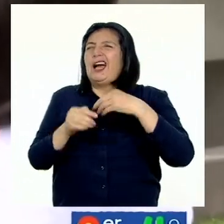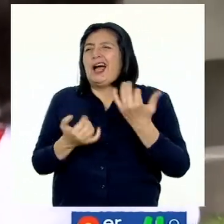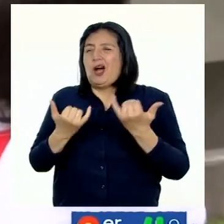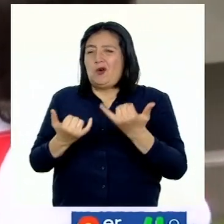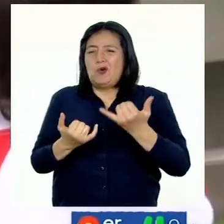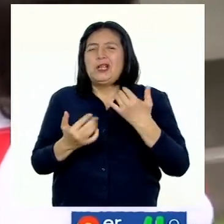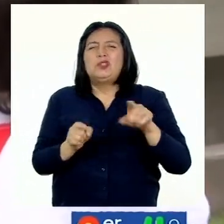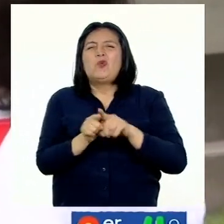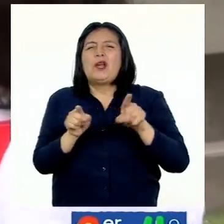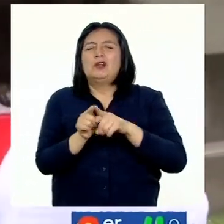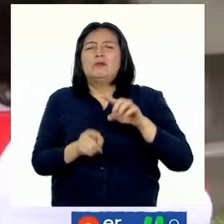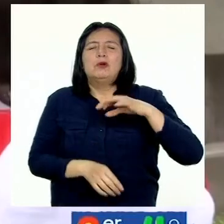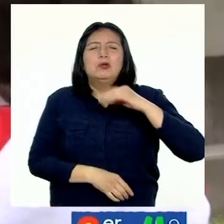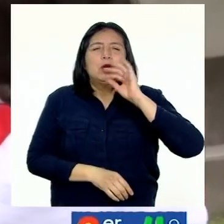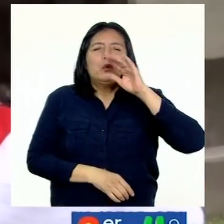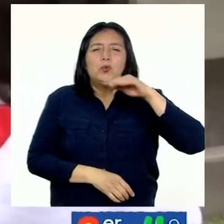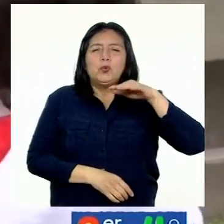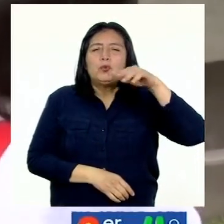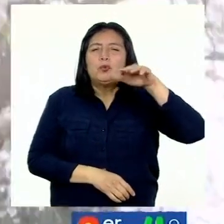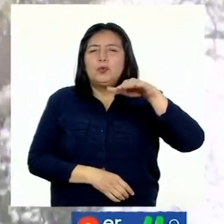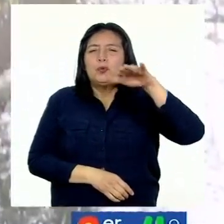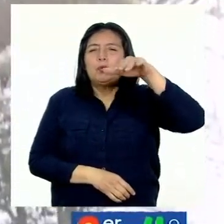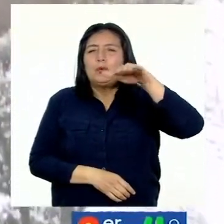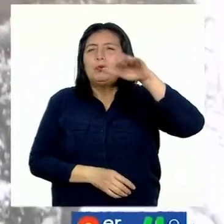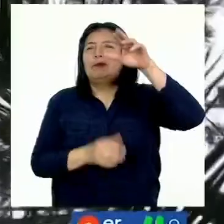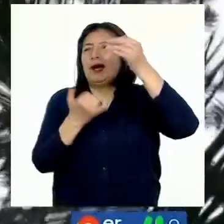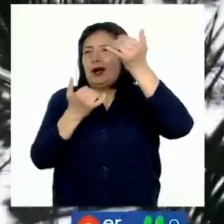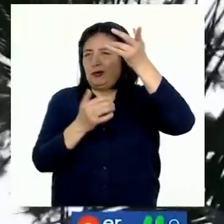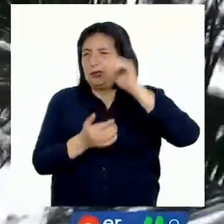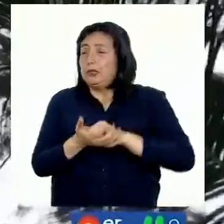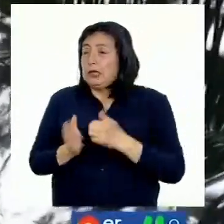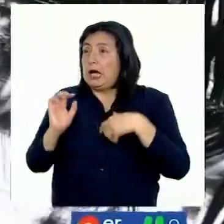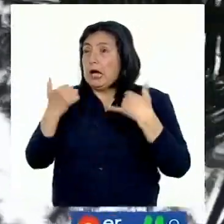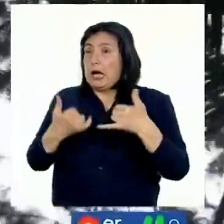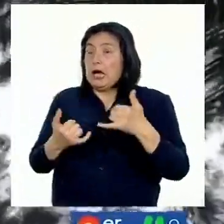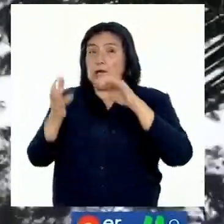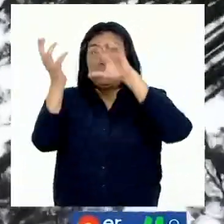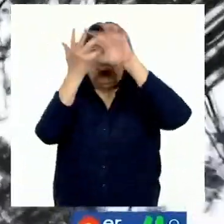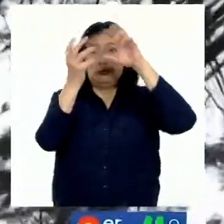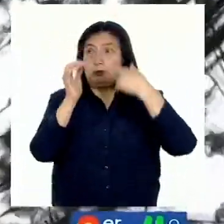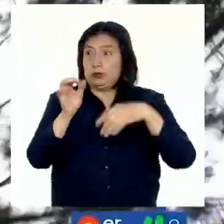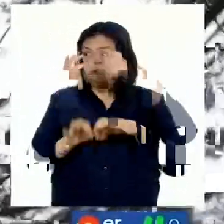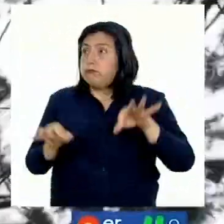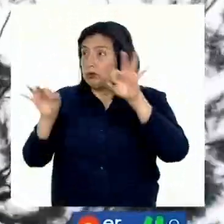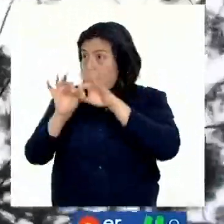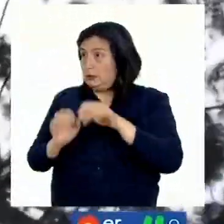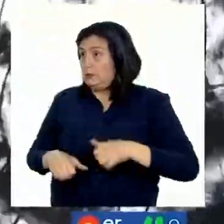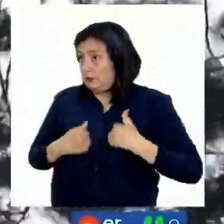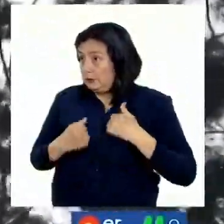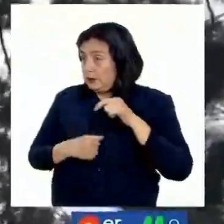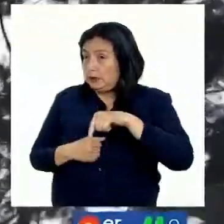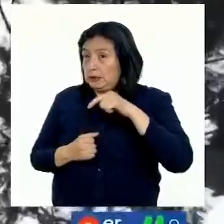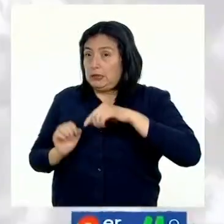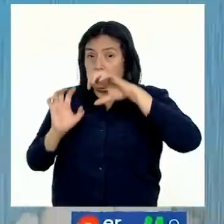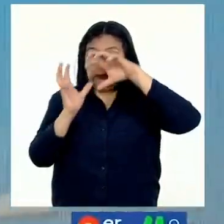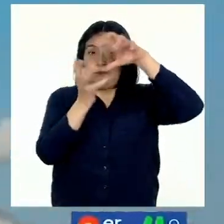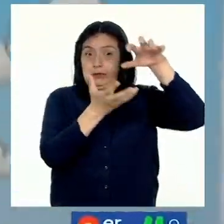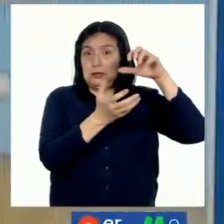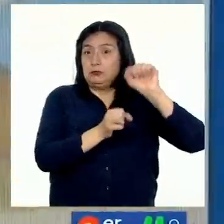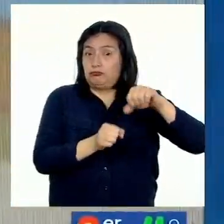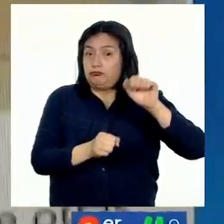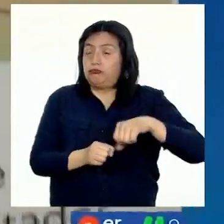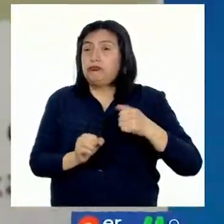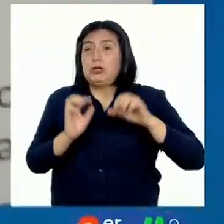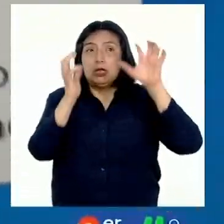Imagínate una pluma que está ahí. Está volando. En suspensión. Las nubes son vitales para la vida en nuestro planeta. Las